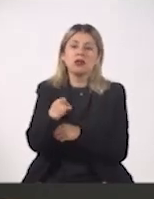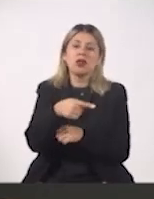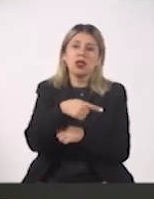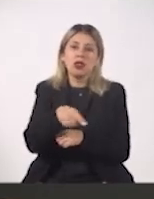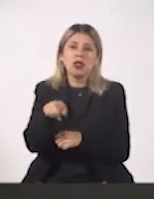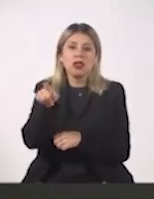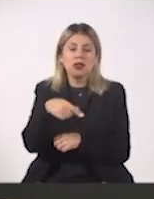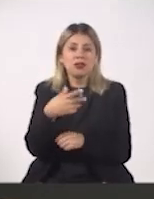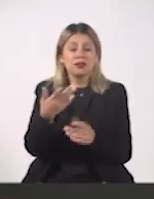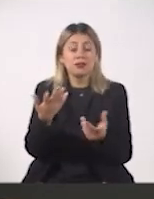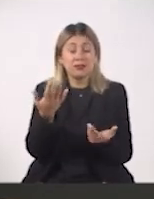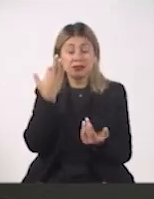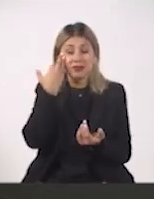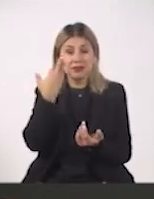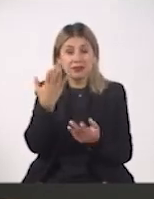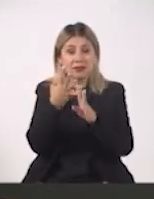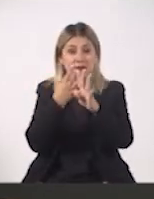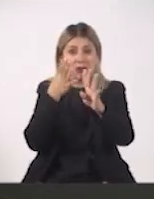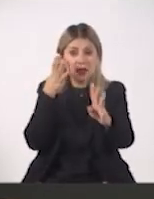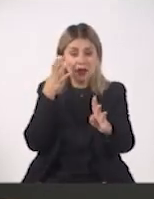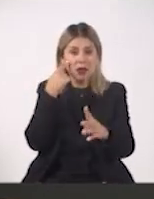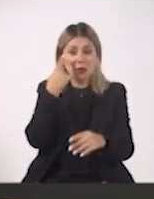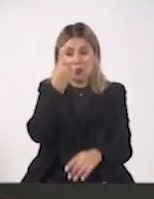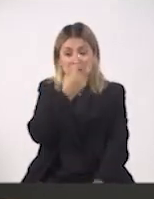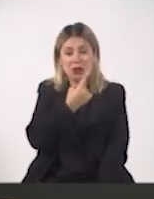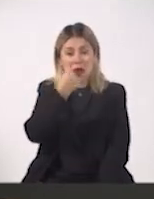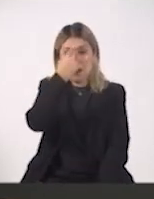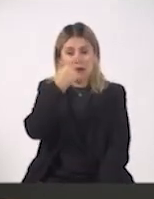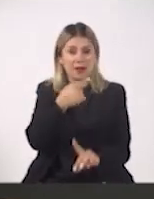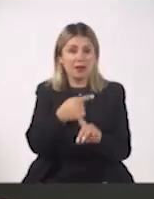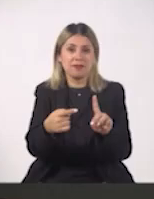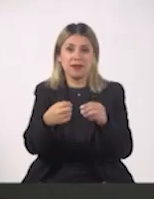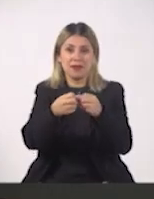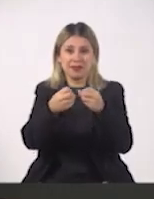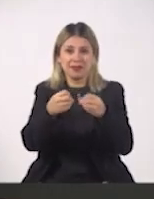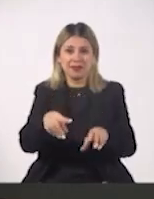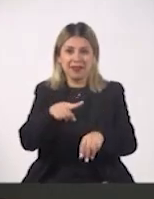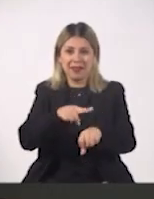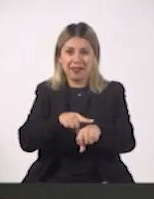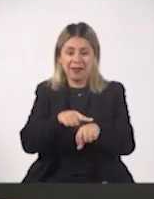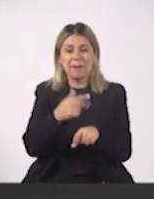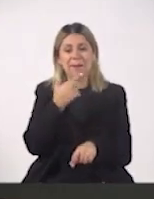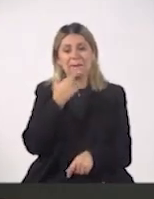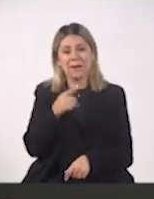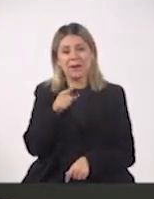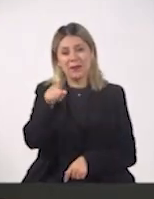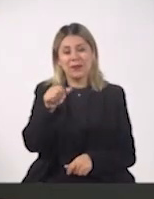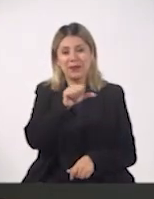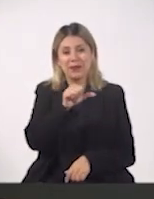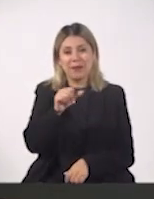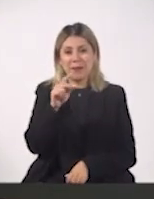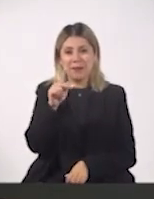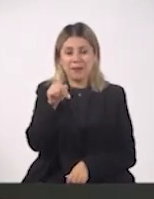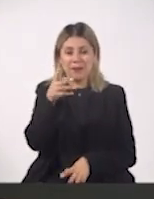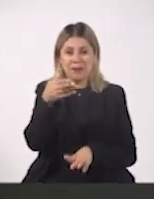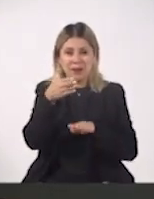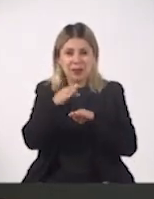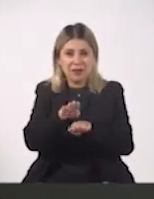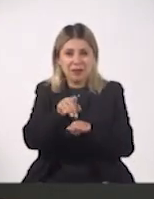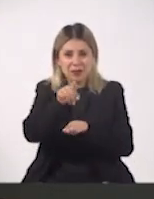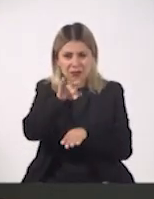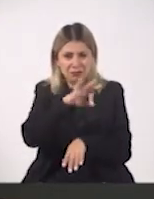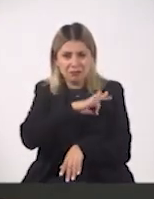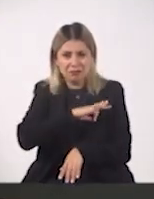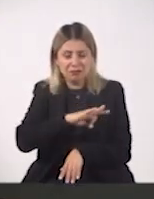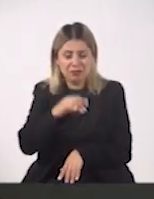u hora y media que hacemos fila en el banco. Así que te invito a que el día de hoy abras tu aplicación bancaria y